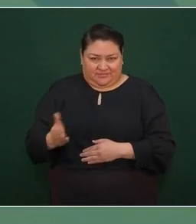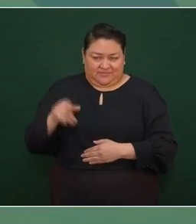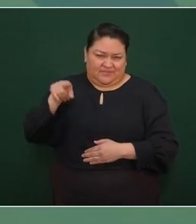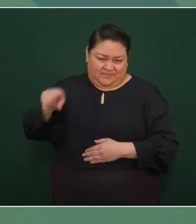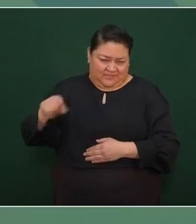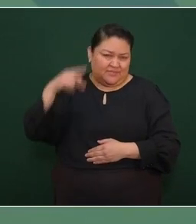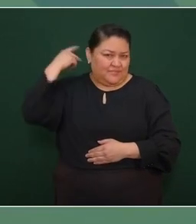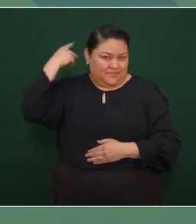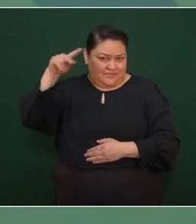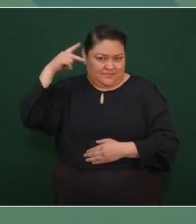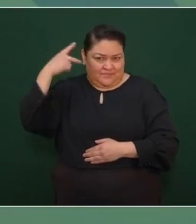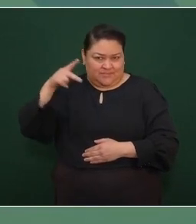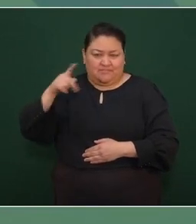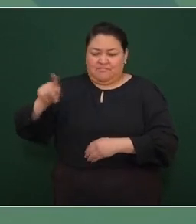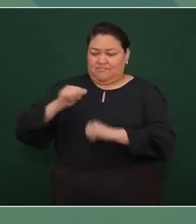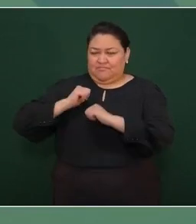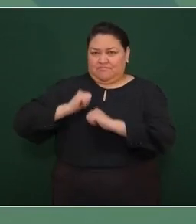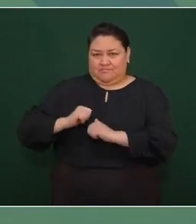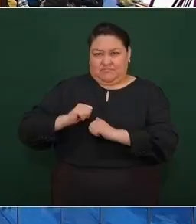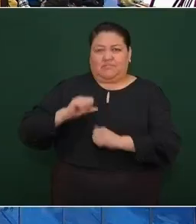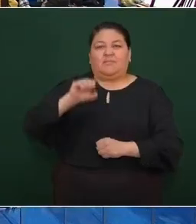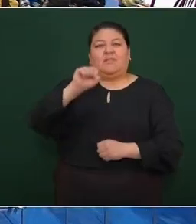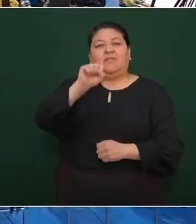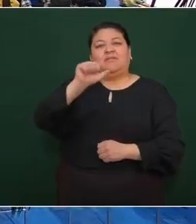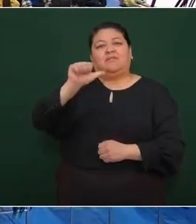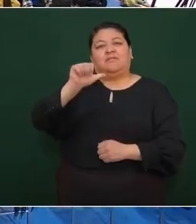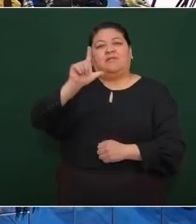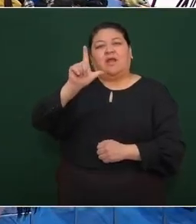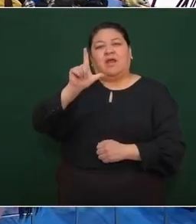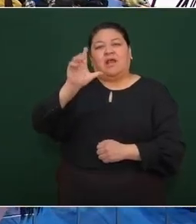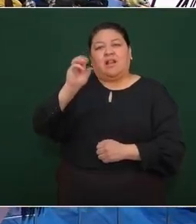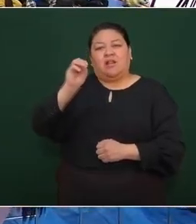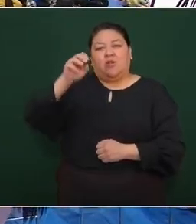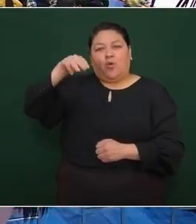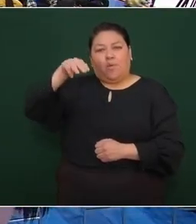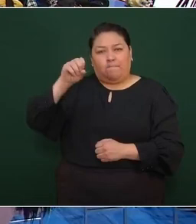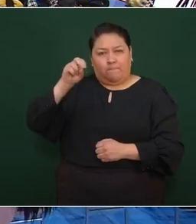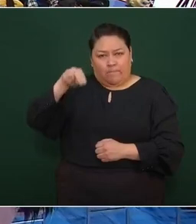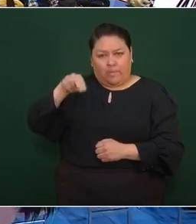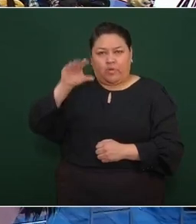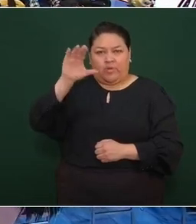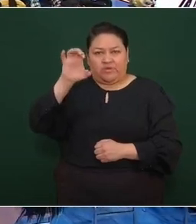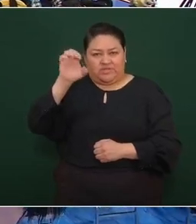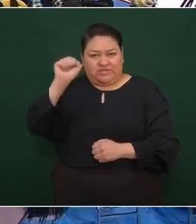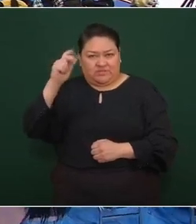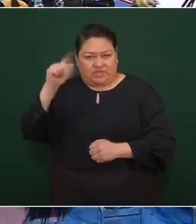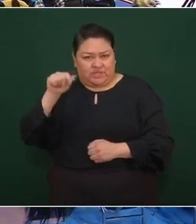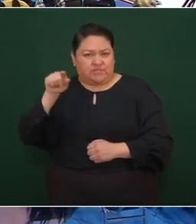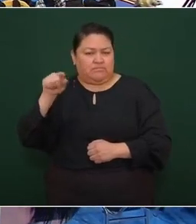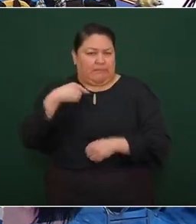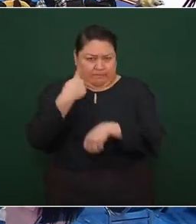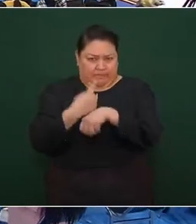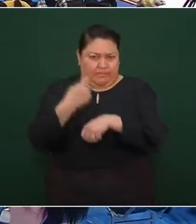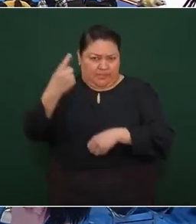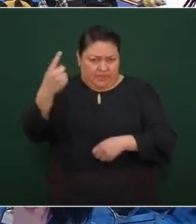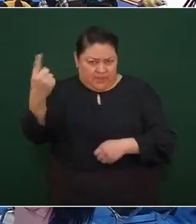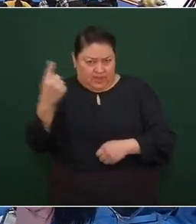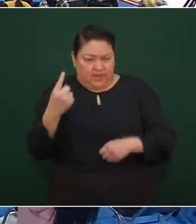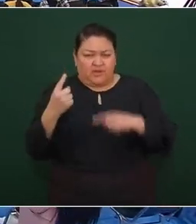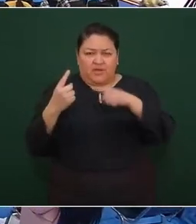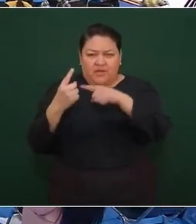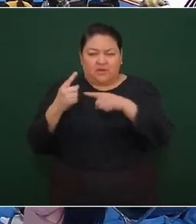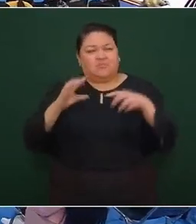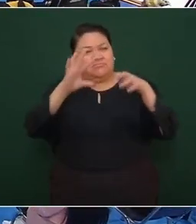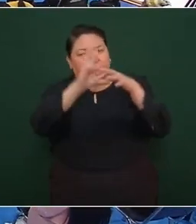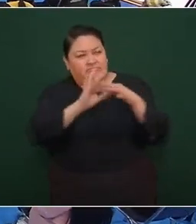Puebla, Sergio Salomón Céspedes, y él va a introducir esta